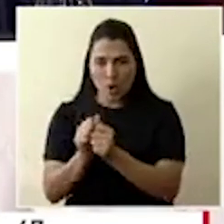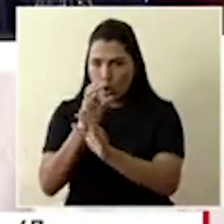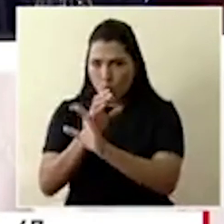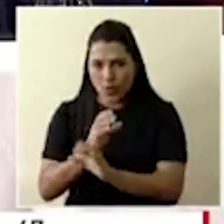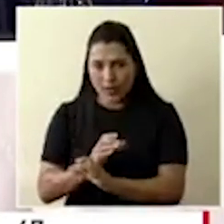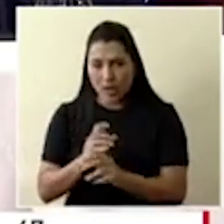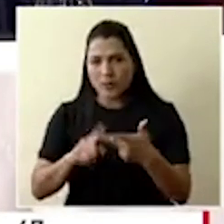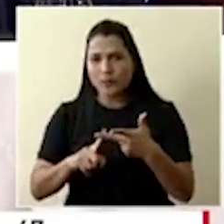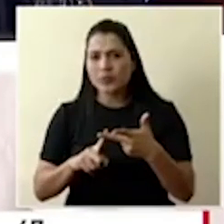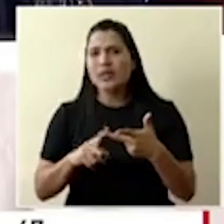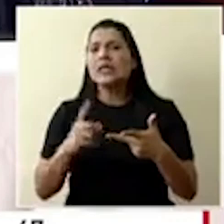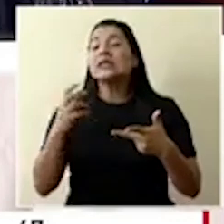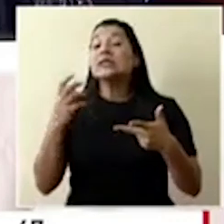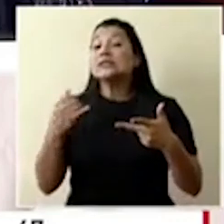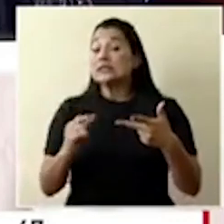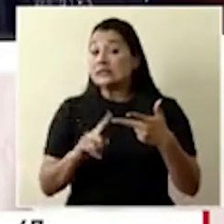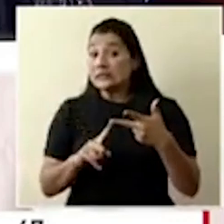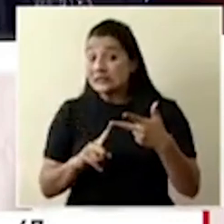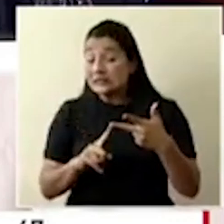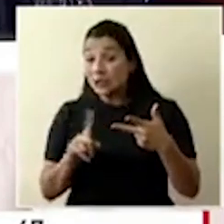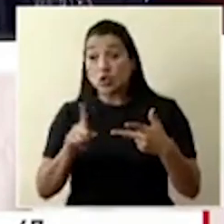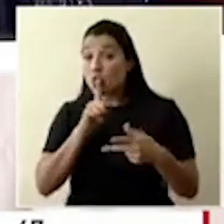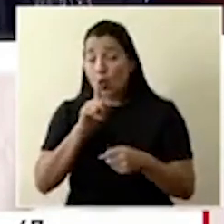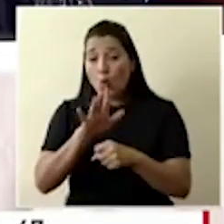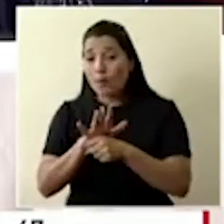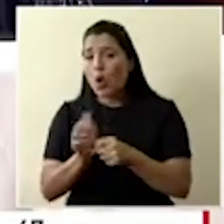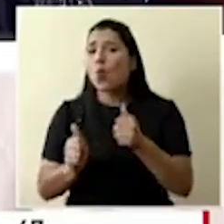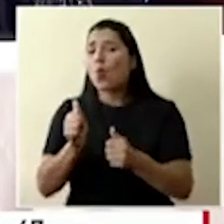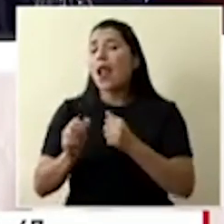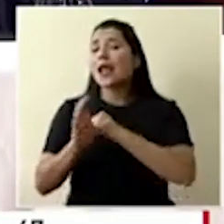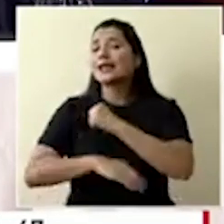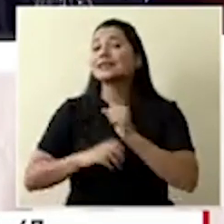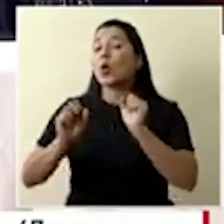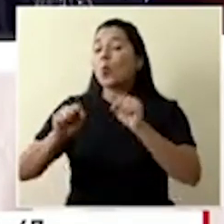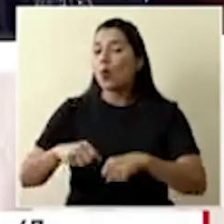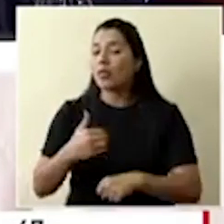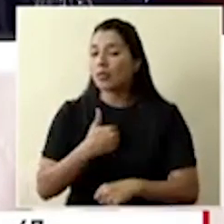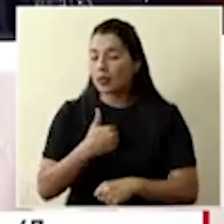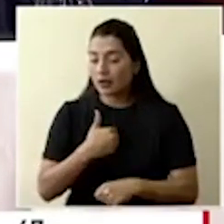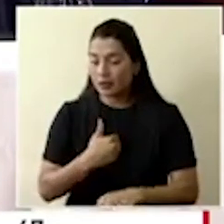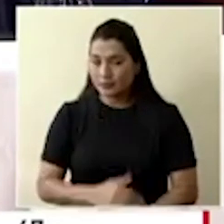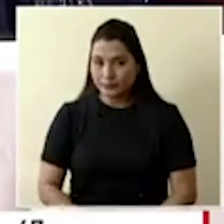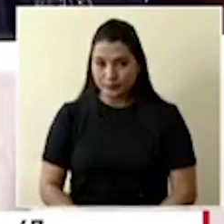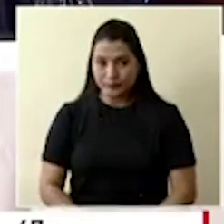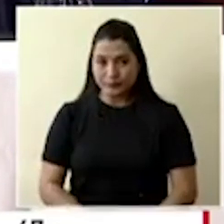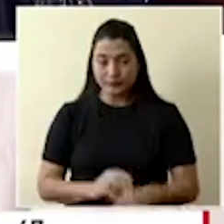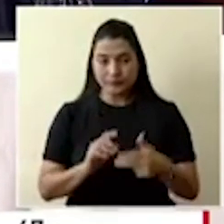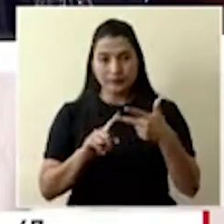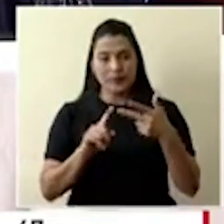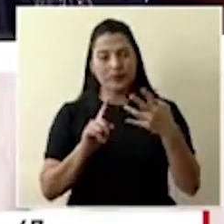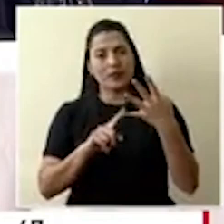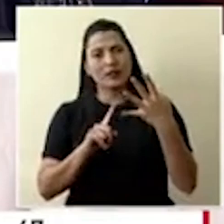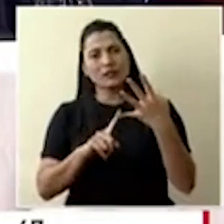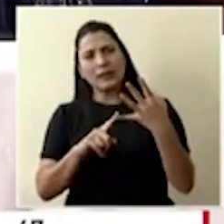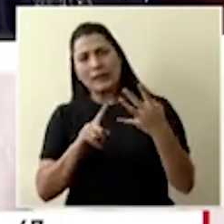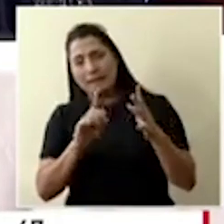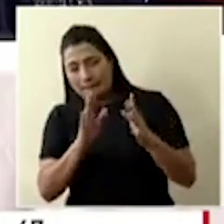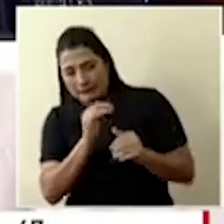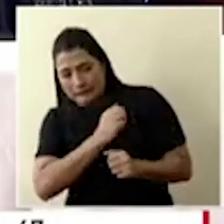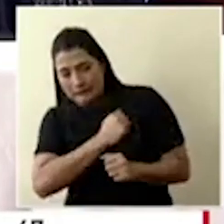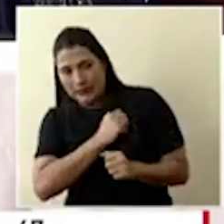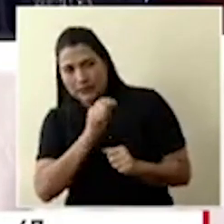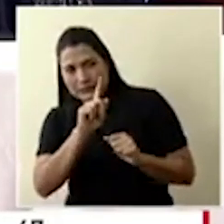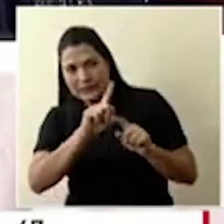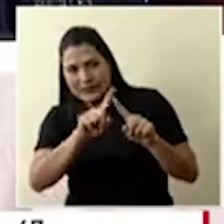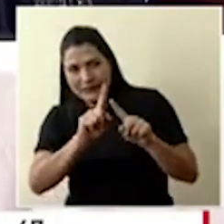que por incumplir las medidas sanitarias ordenadas causen propagación de enfermedades con COVID-19? Ante el caso, son varias consultas,